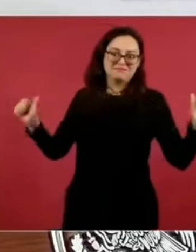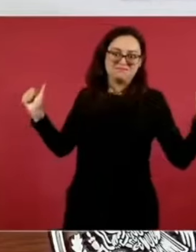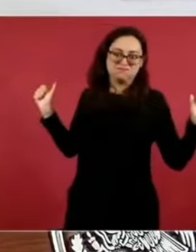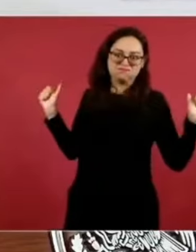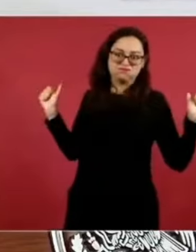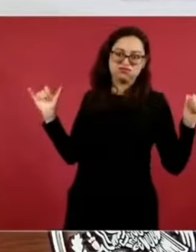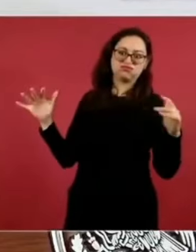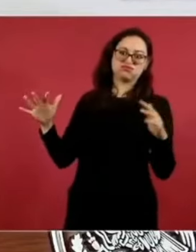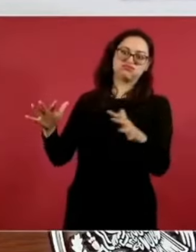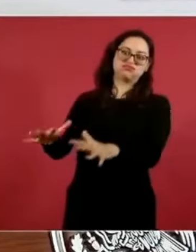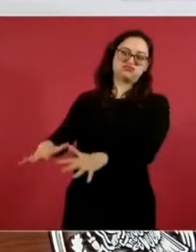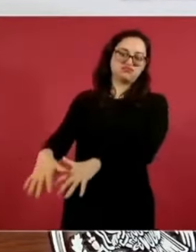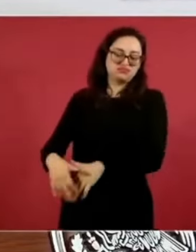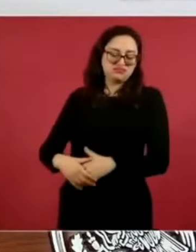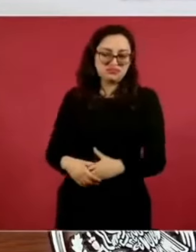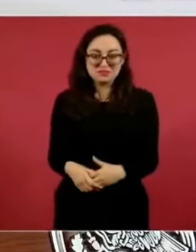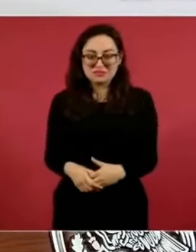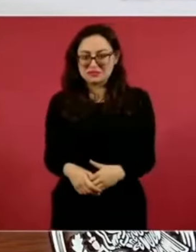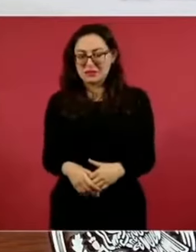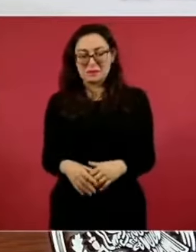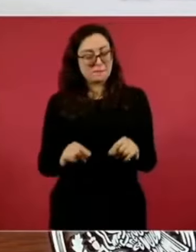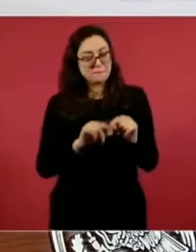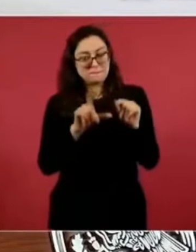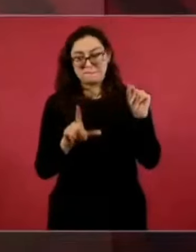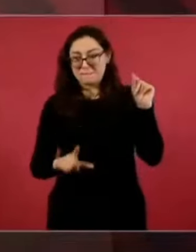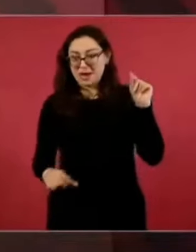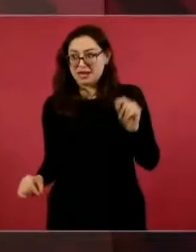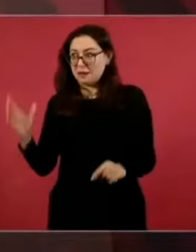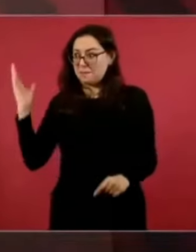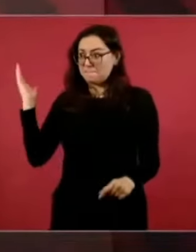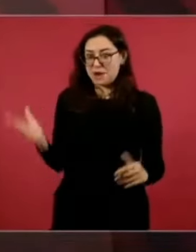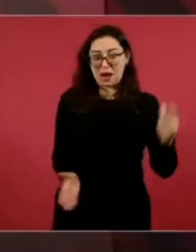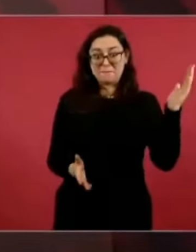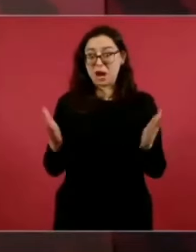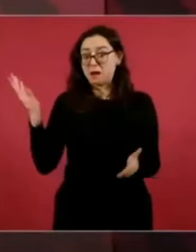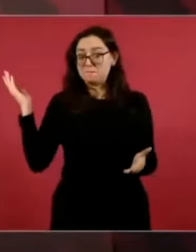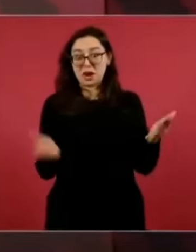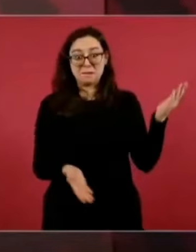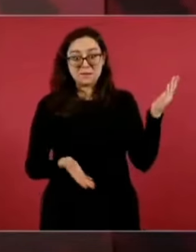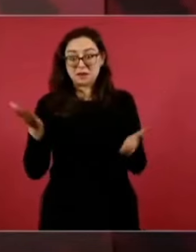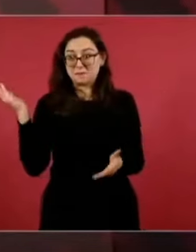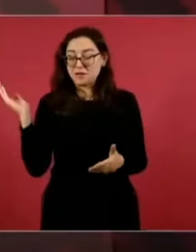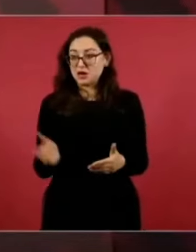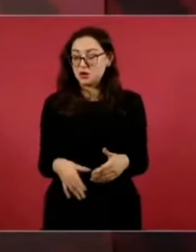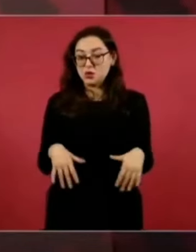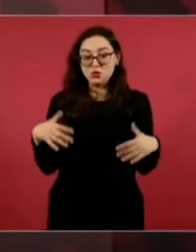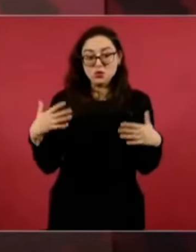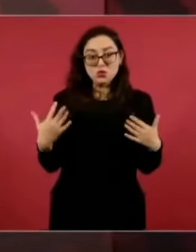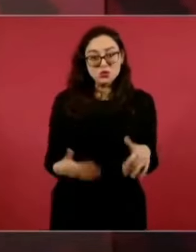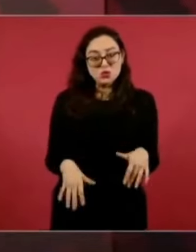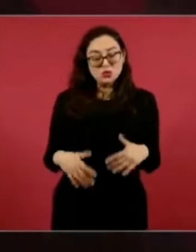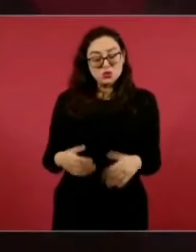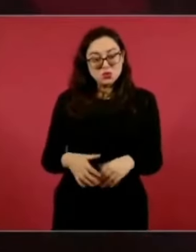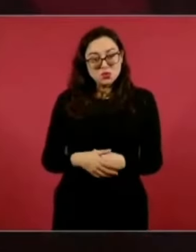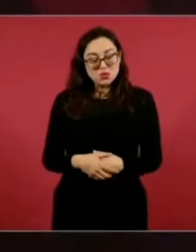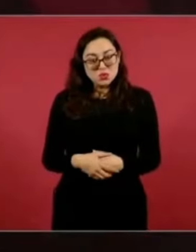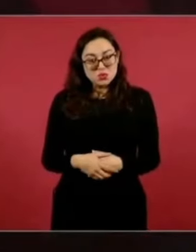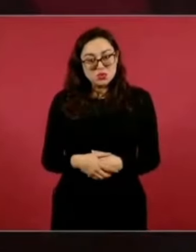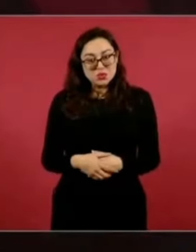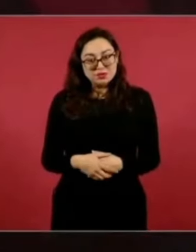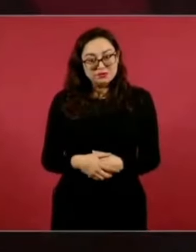miles de visitantes de todo el país a los… a los pinos,